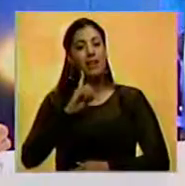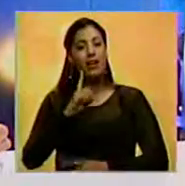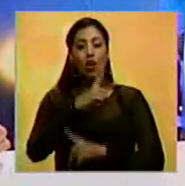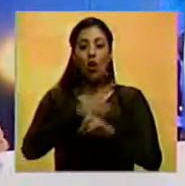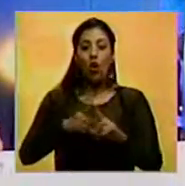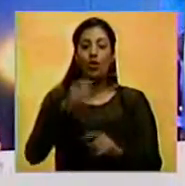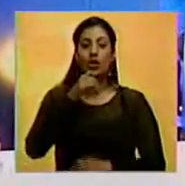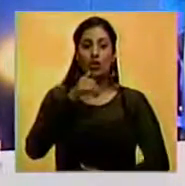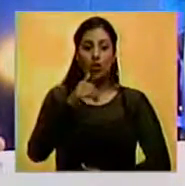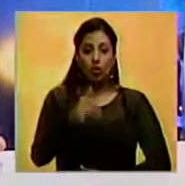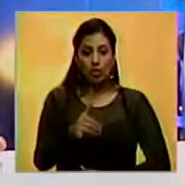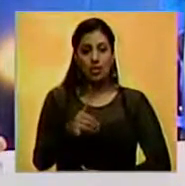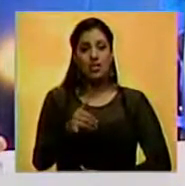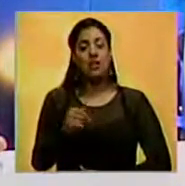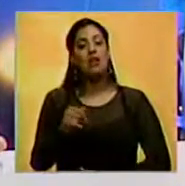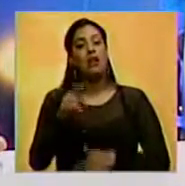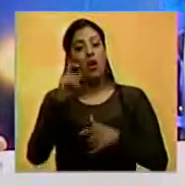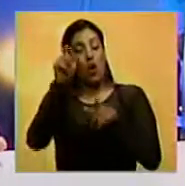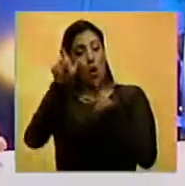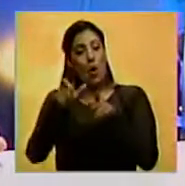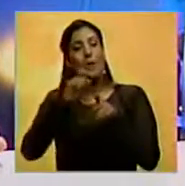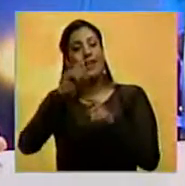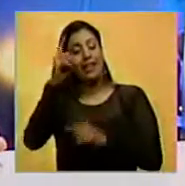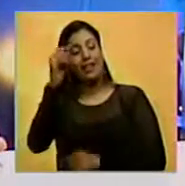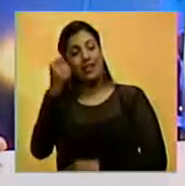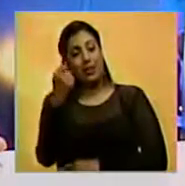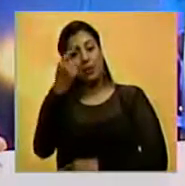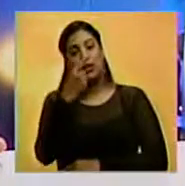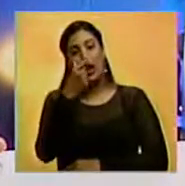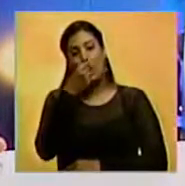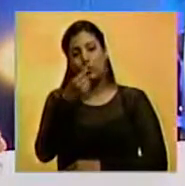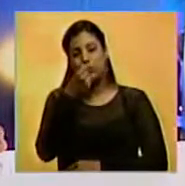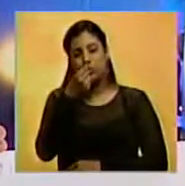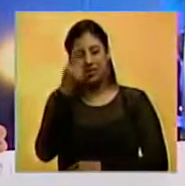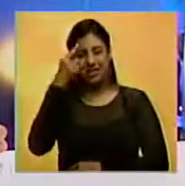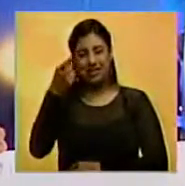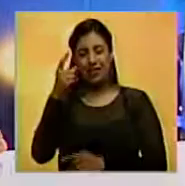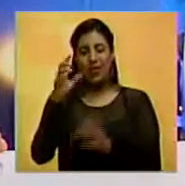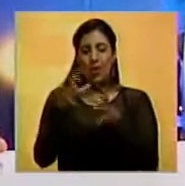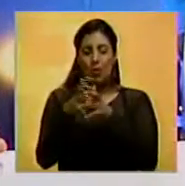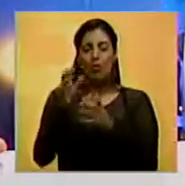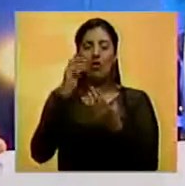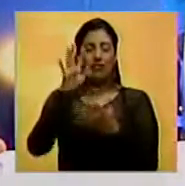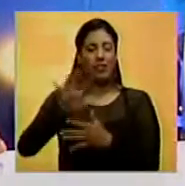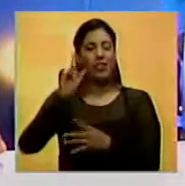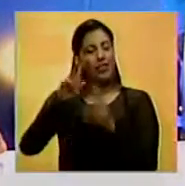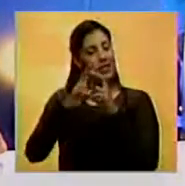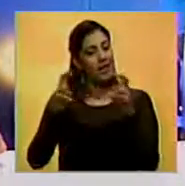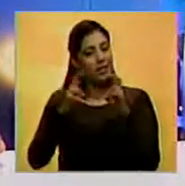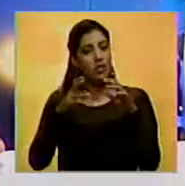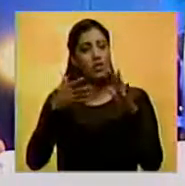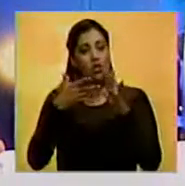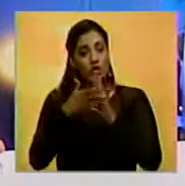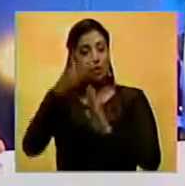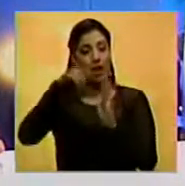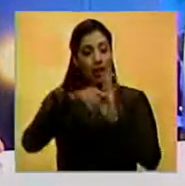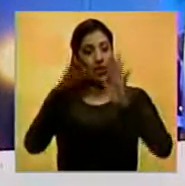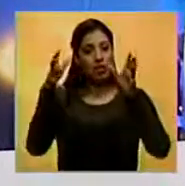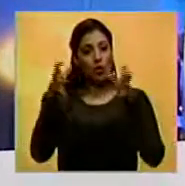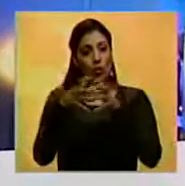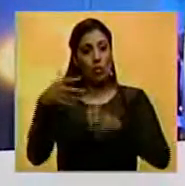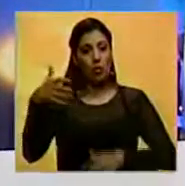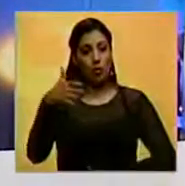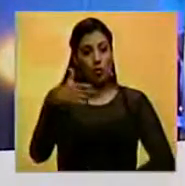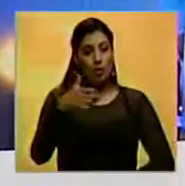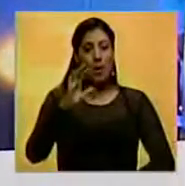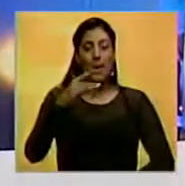Más noticias. Juan Pablo Guanipa, diputado de la Asamblea Nacional, considera pertinente realizar una revisión dentro de la mesa de la Unidad